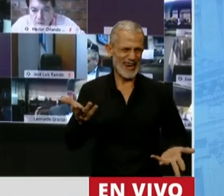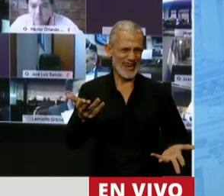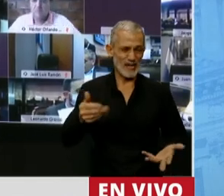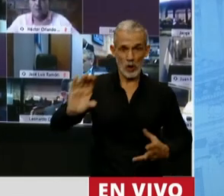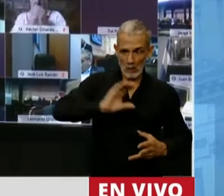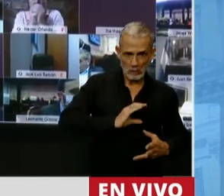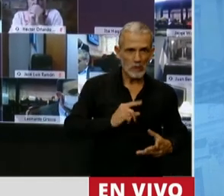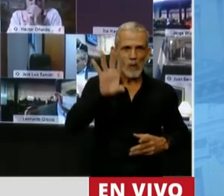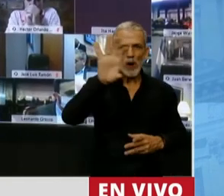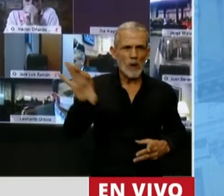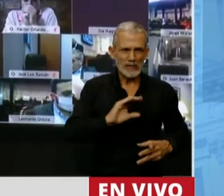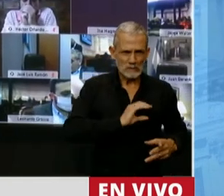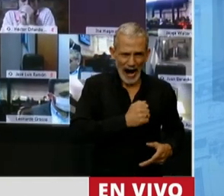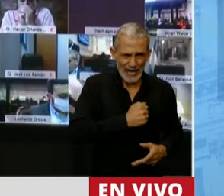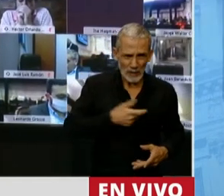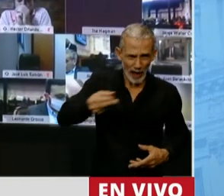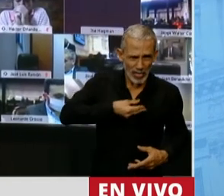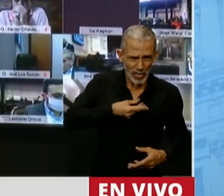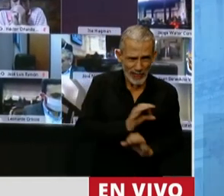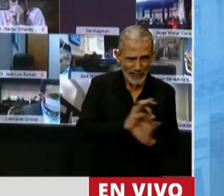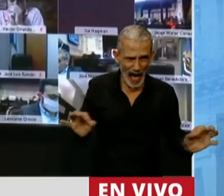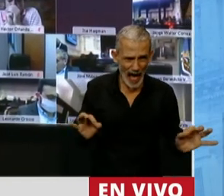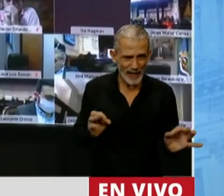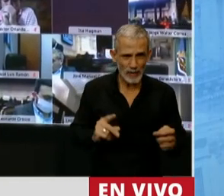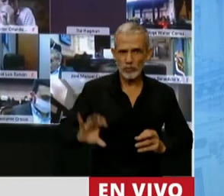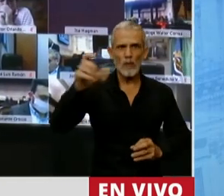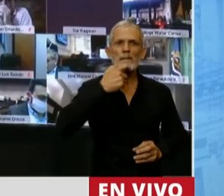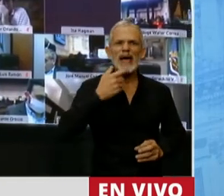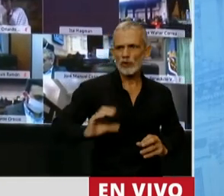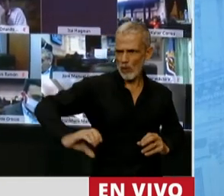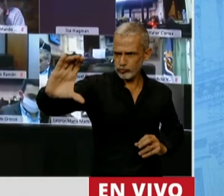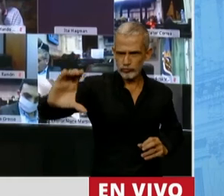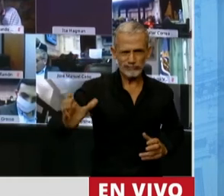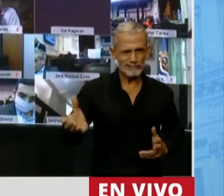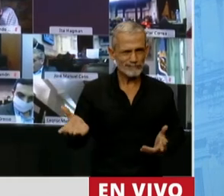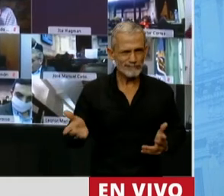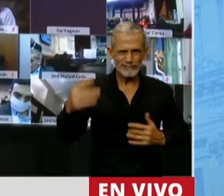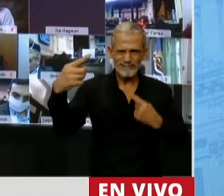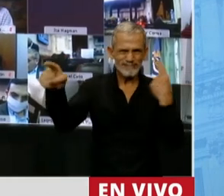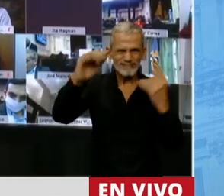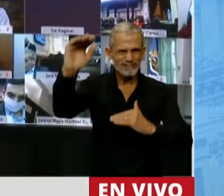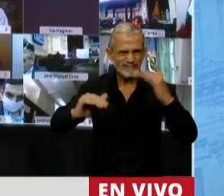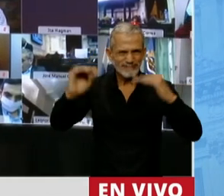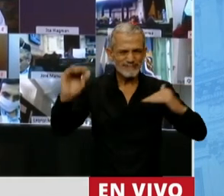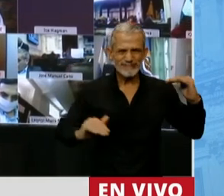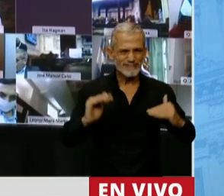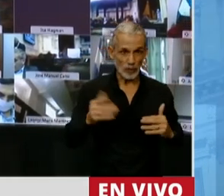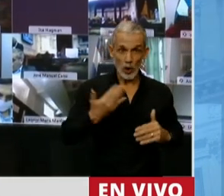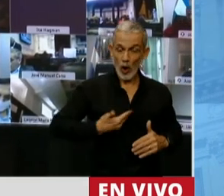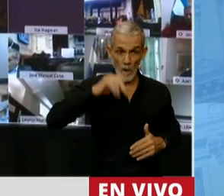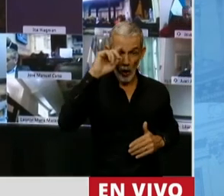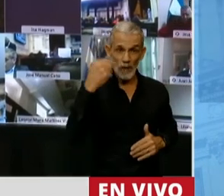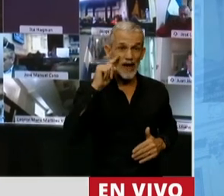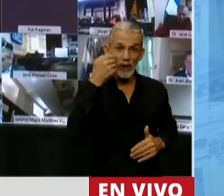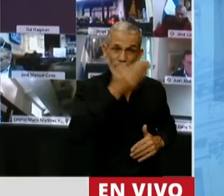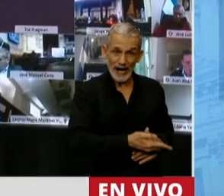gobierno nacional distribuyó ATNs para paliar esta pandemia en todas las provincias con el mismo índice de